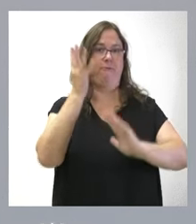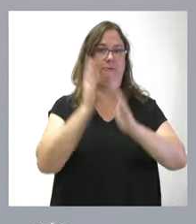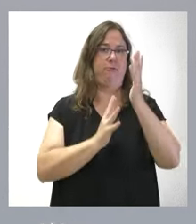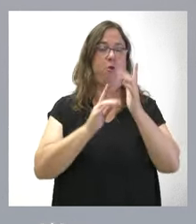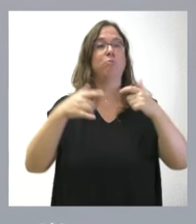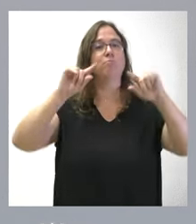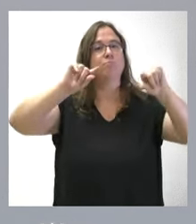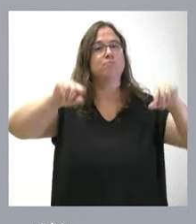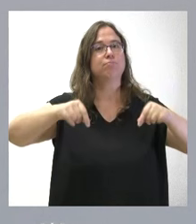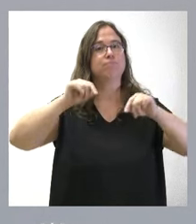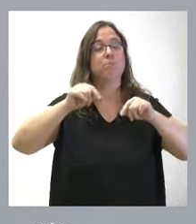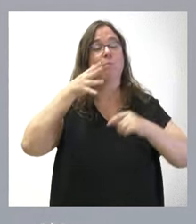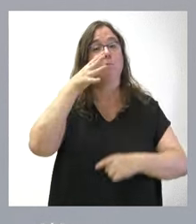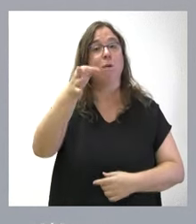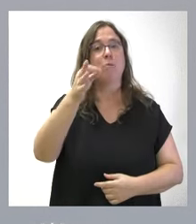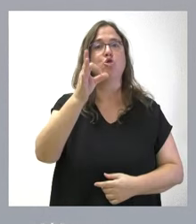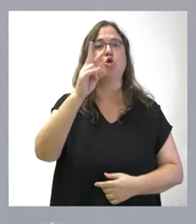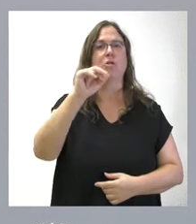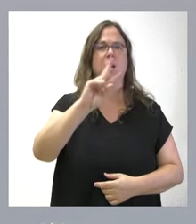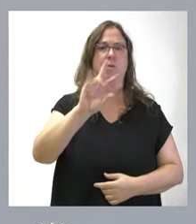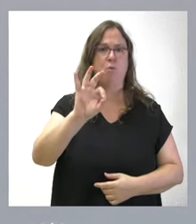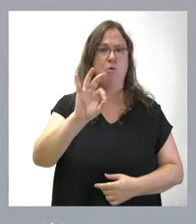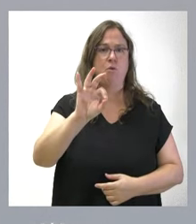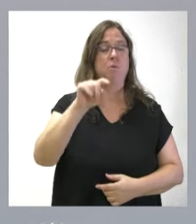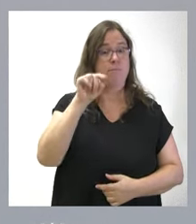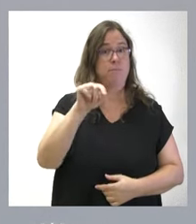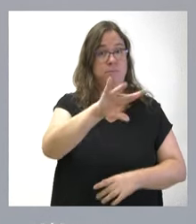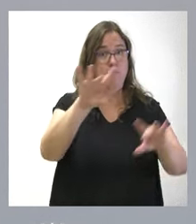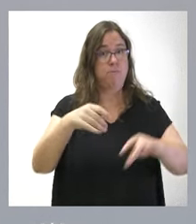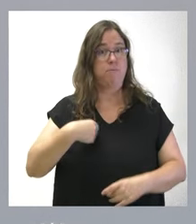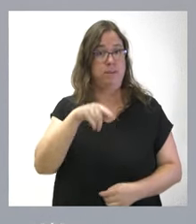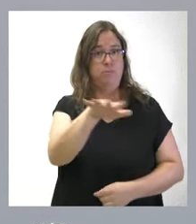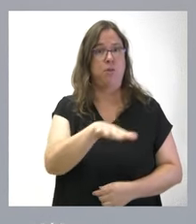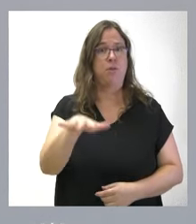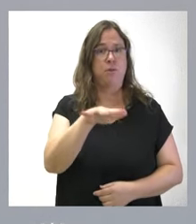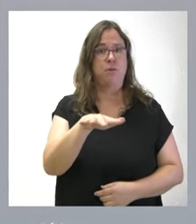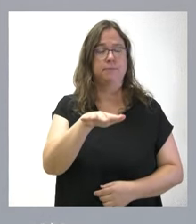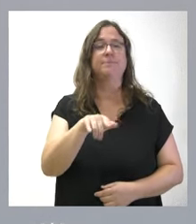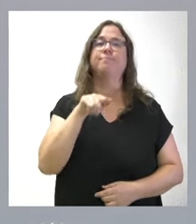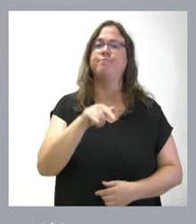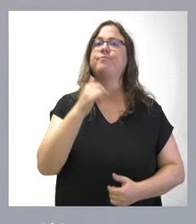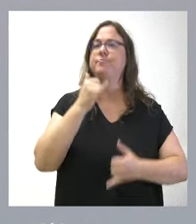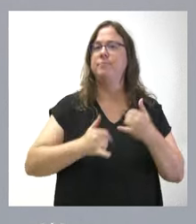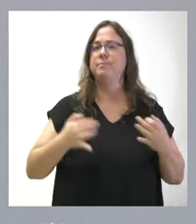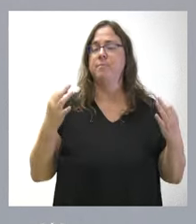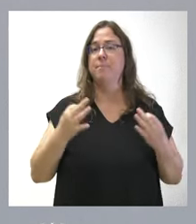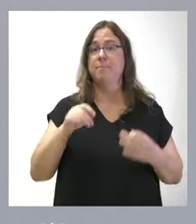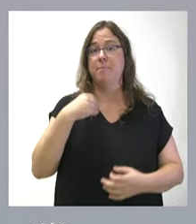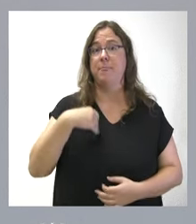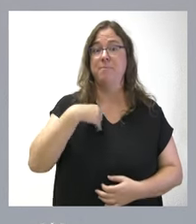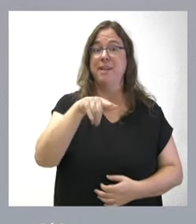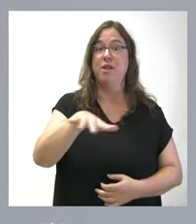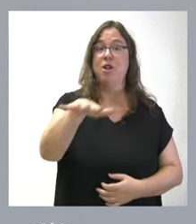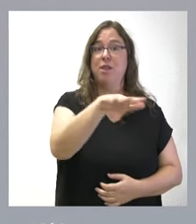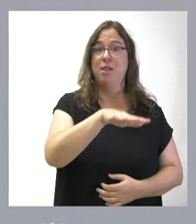término municipal de Sotalvo, en este territorio que les he descrito, de tal forma que esta zona